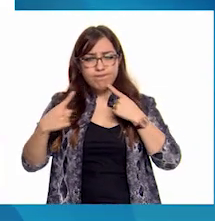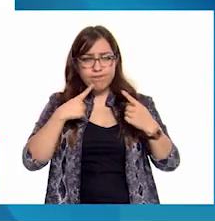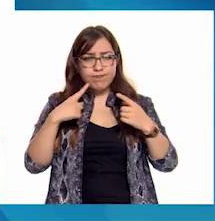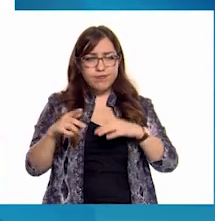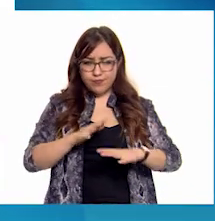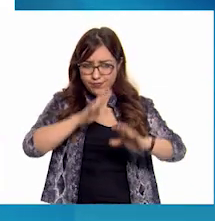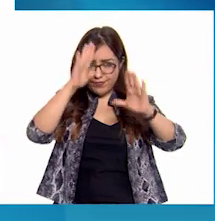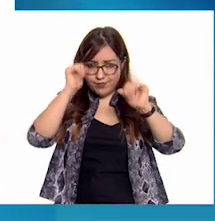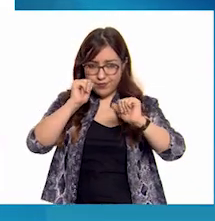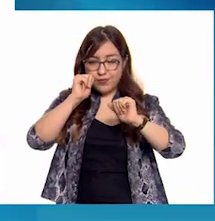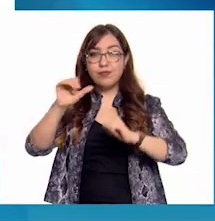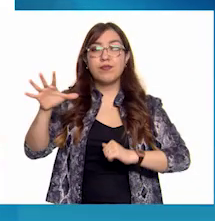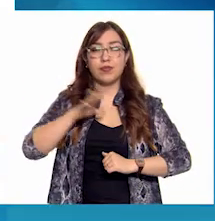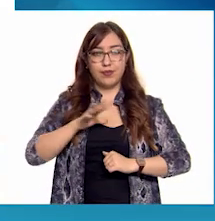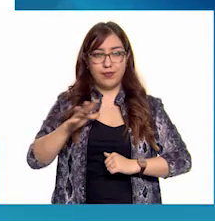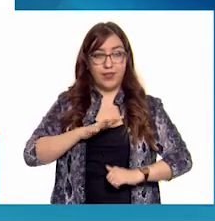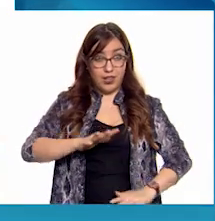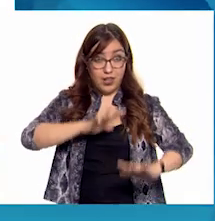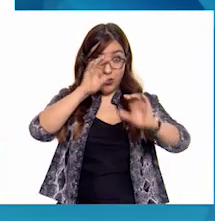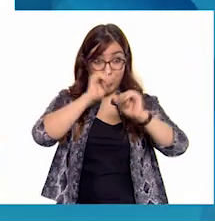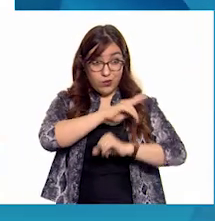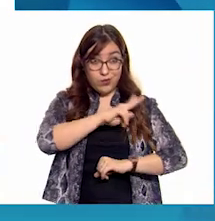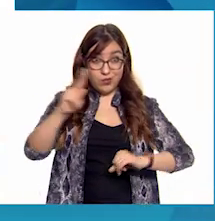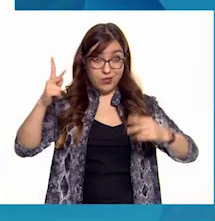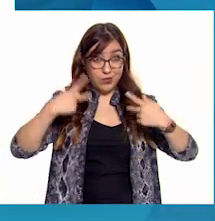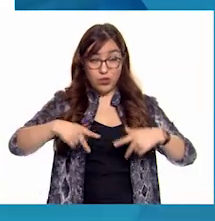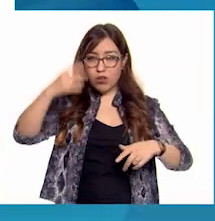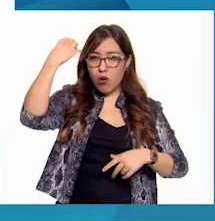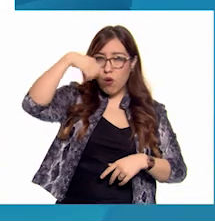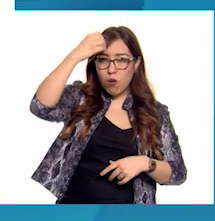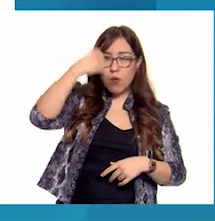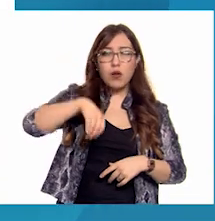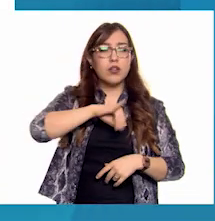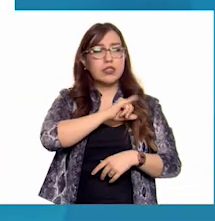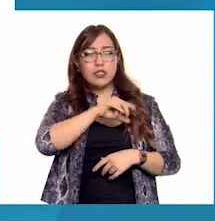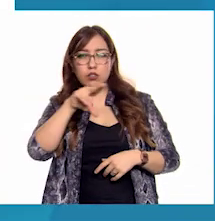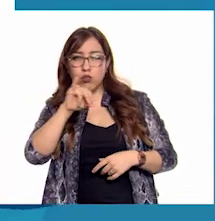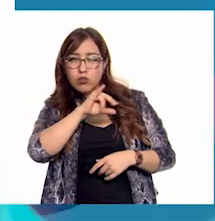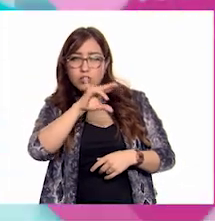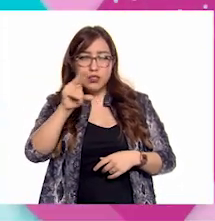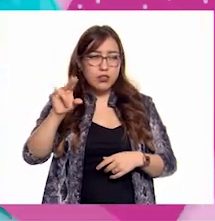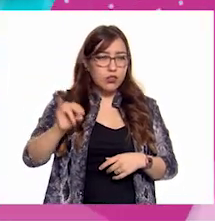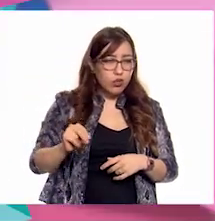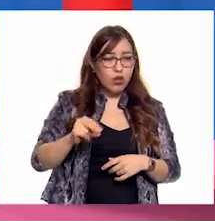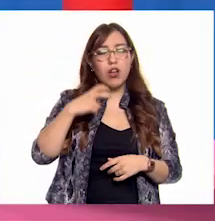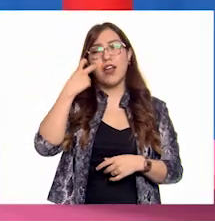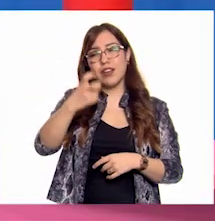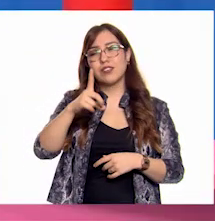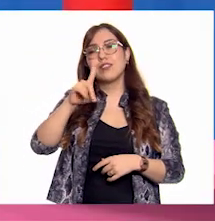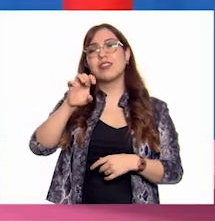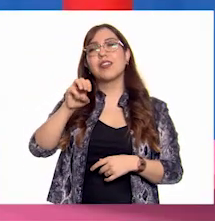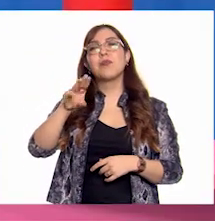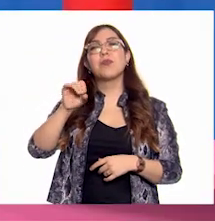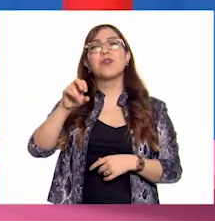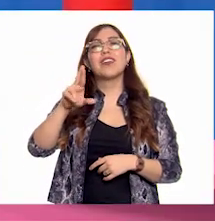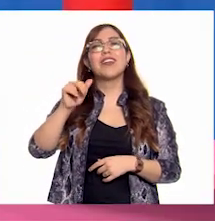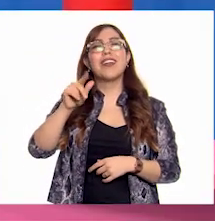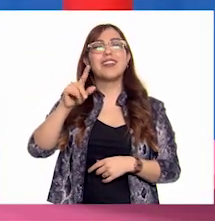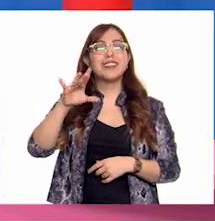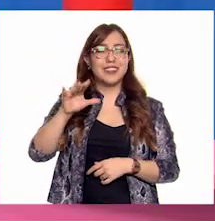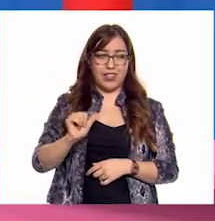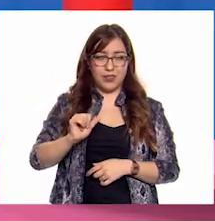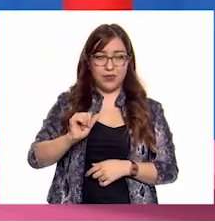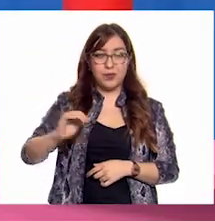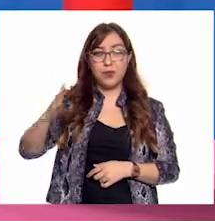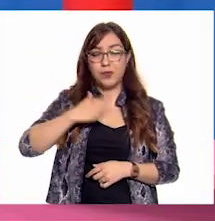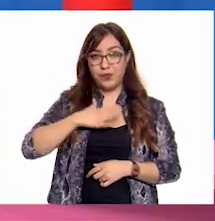acuerdo Incorpora la opinión De todos Es una solución Democrática Así es Bueno Los dos usamos Los instrumentos De